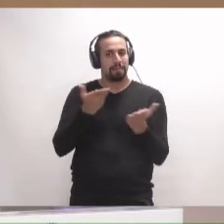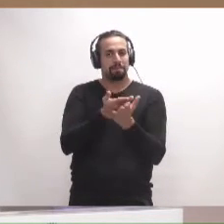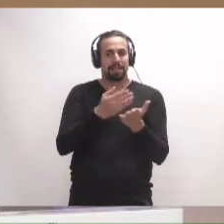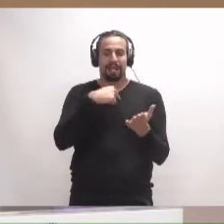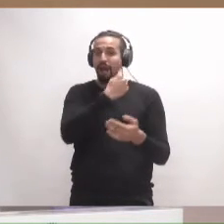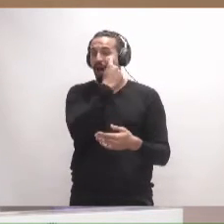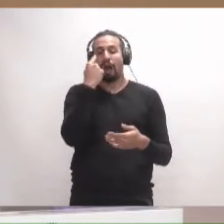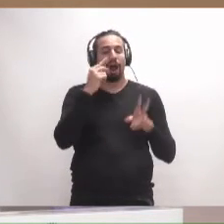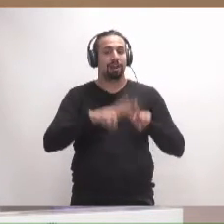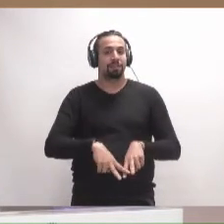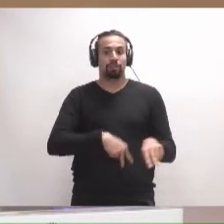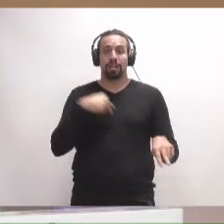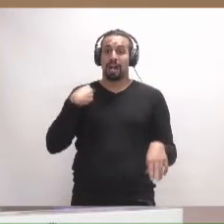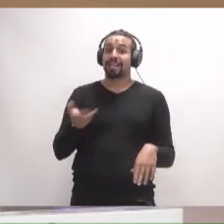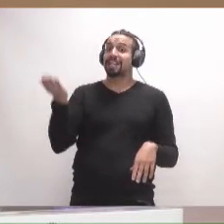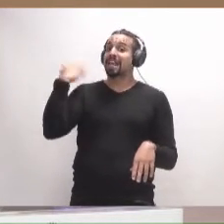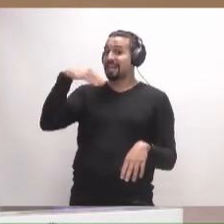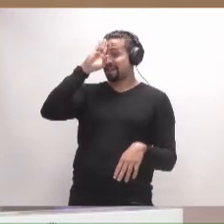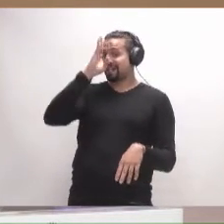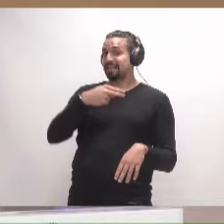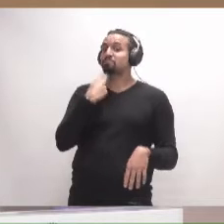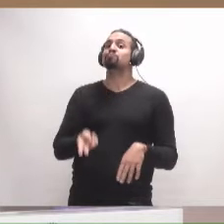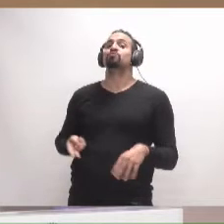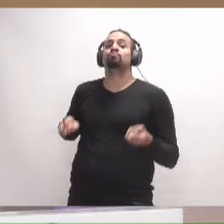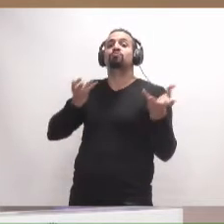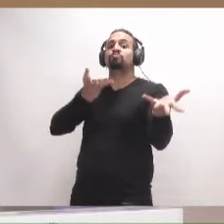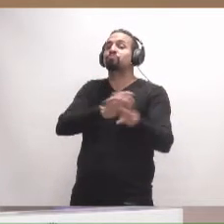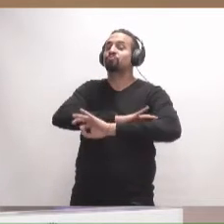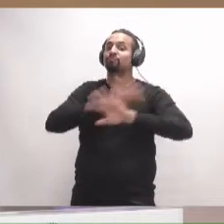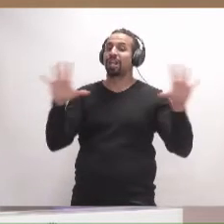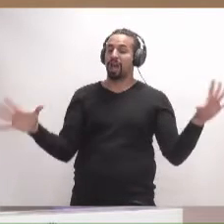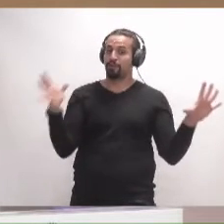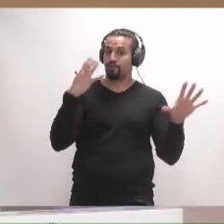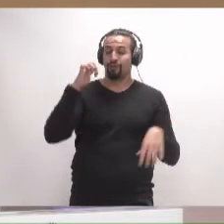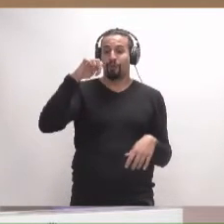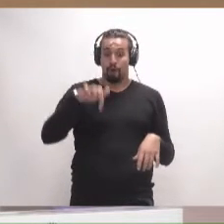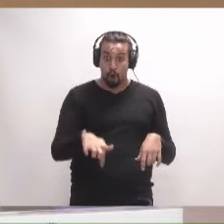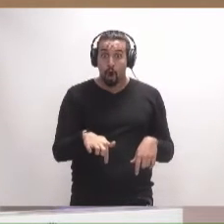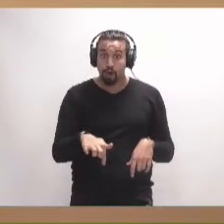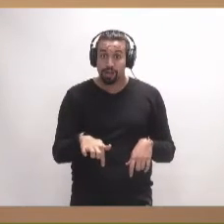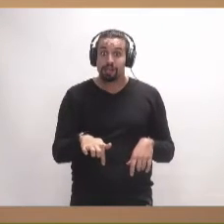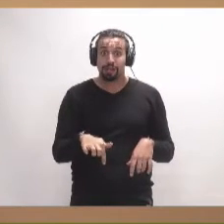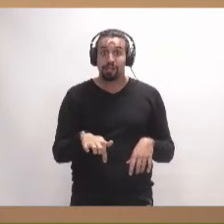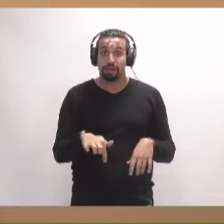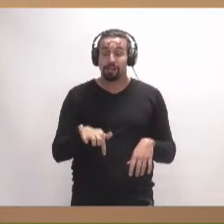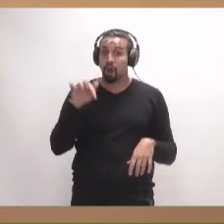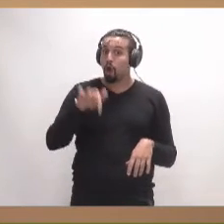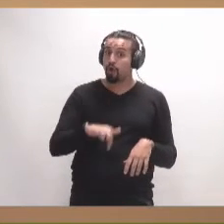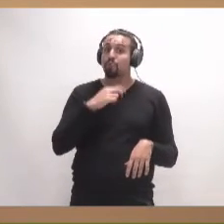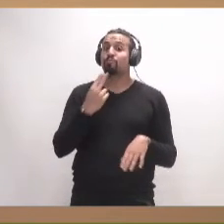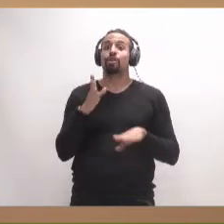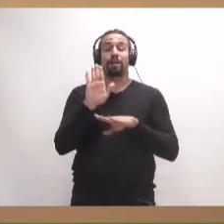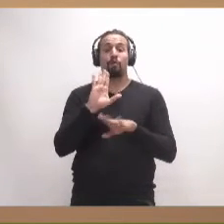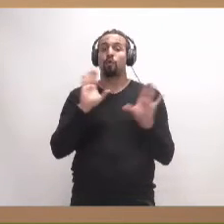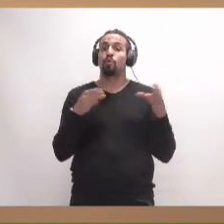interventor general que ayer Invoche lo dijo bien claro. Lo que hoy, según la portavoz del Grupo